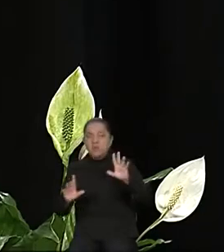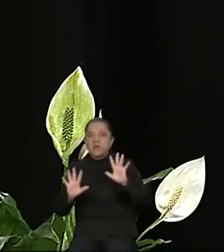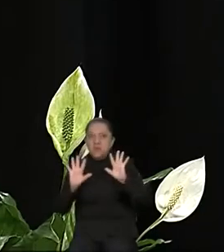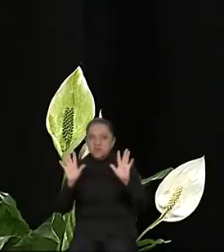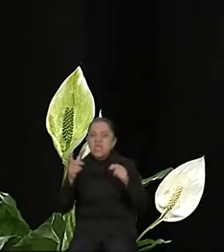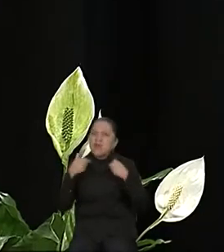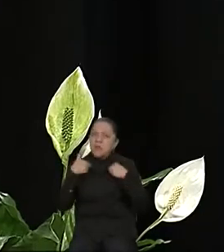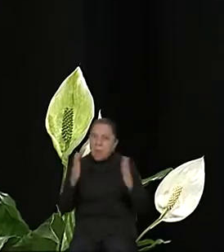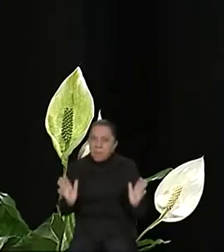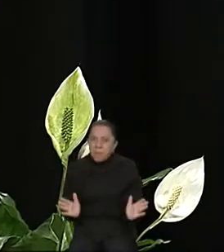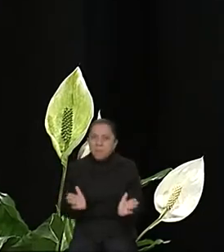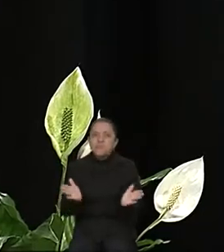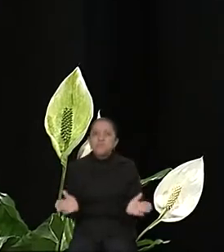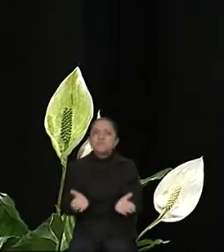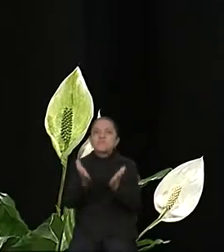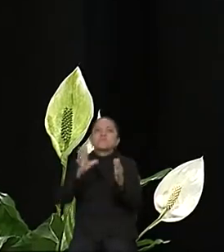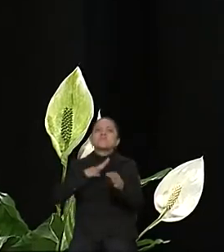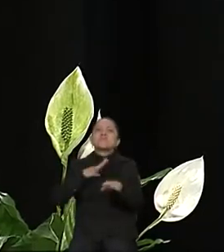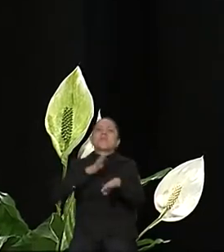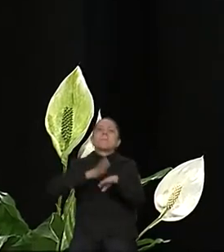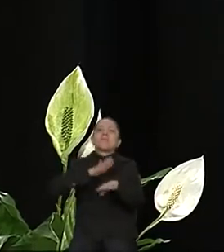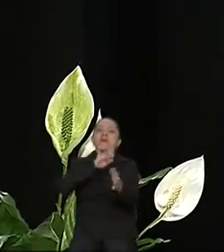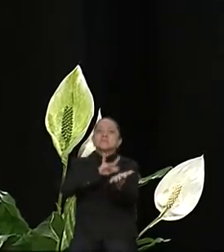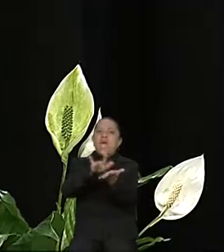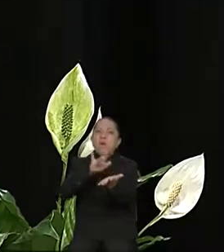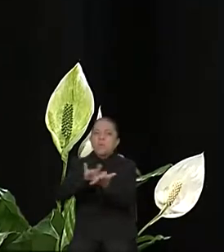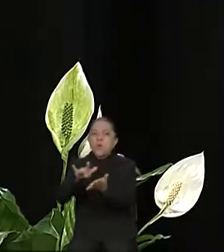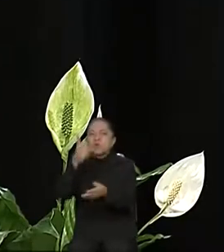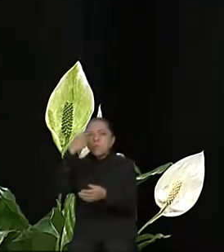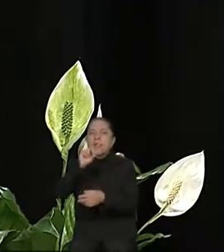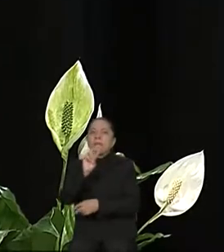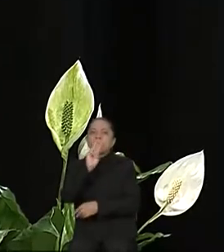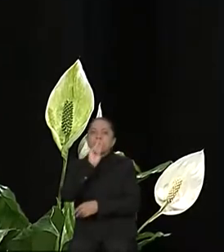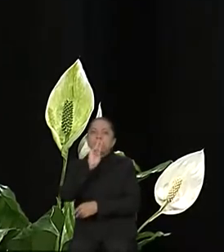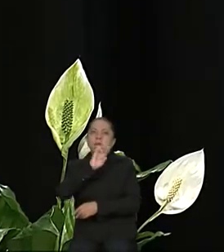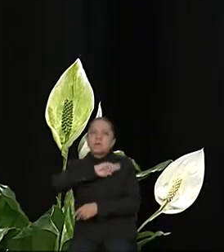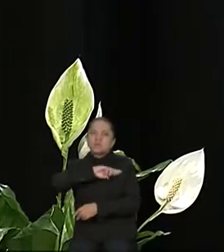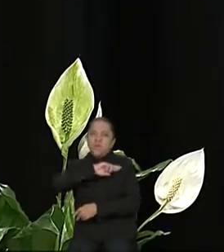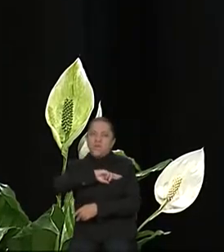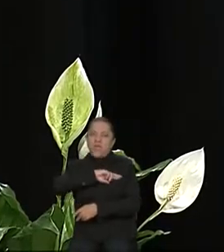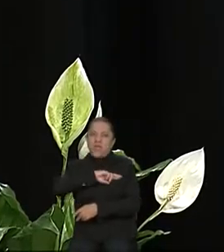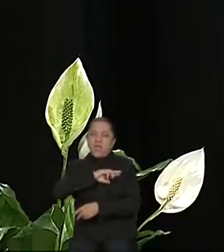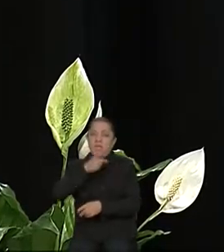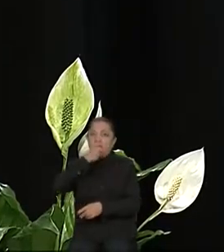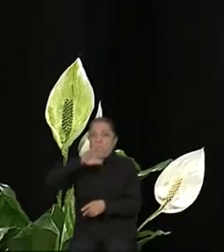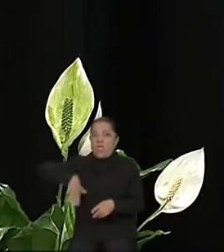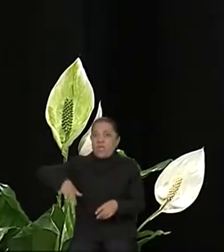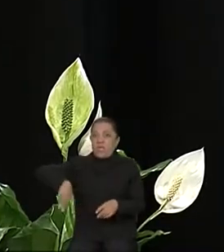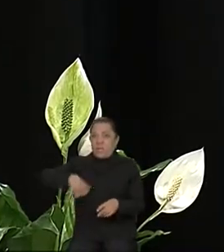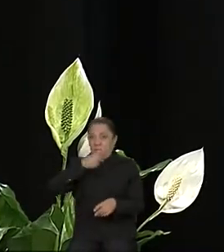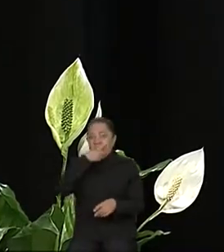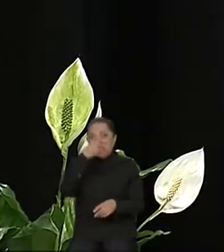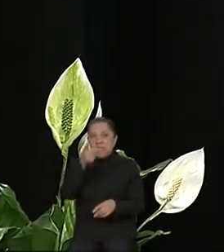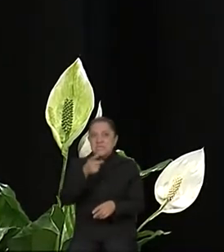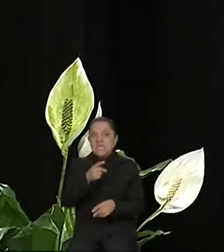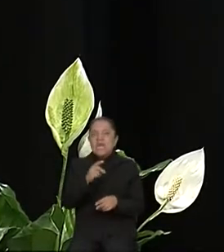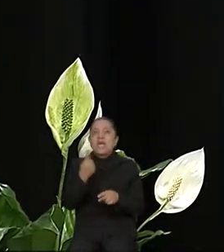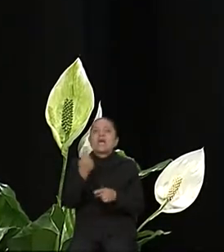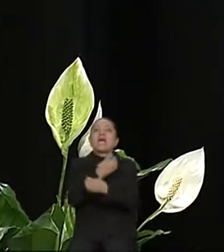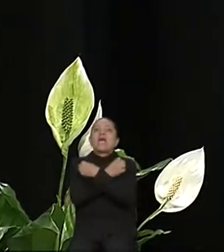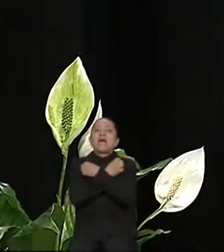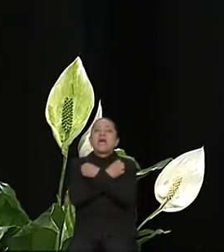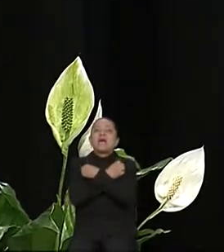haya mayores apoyos para madres solteras. Decía hace un ratito que la erradicación de la brecha